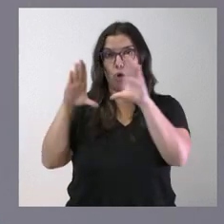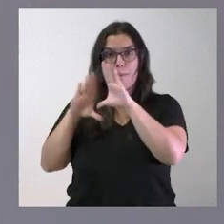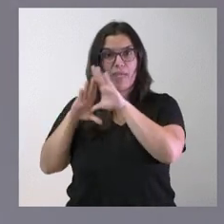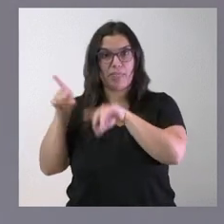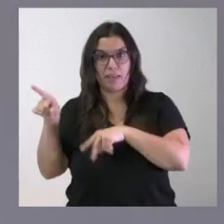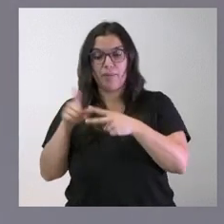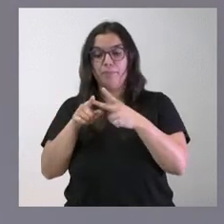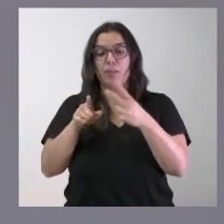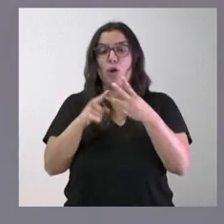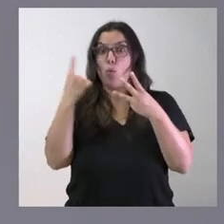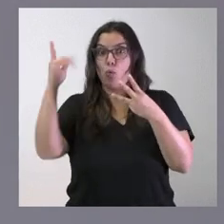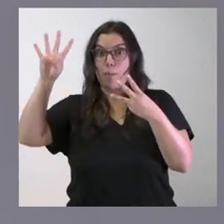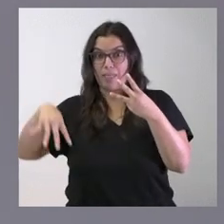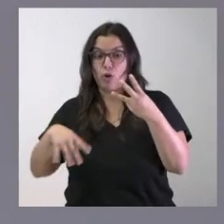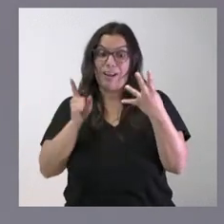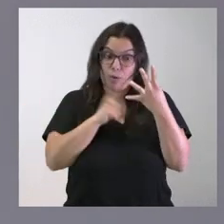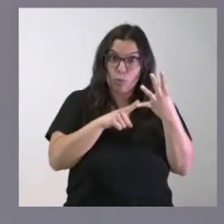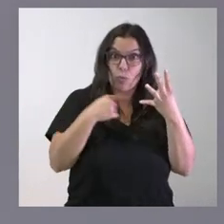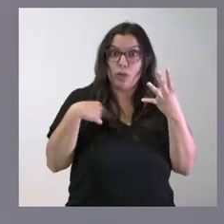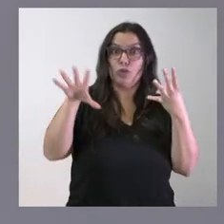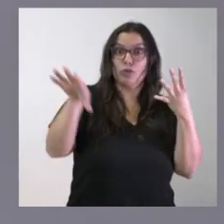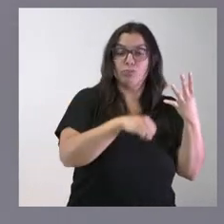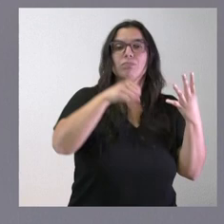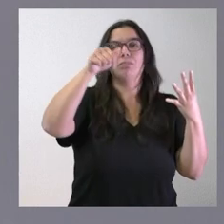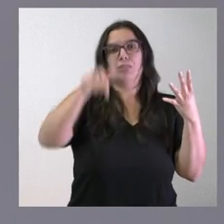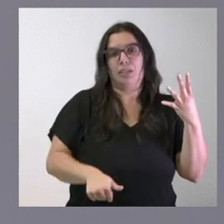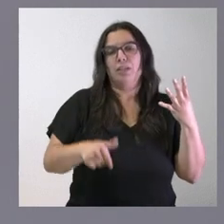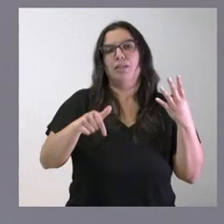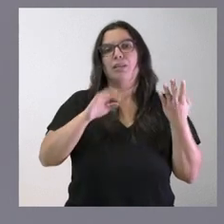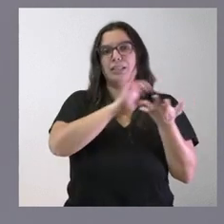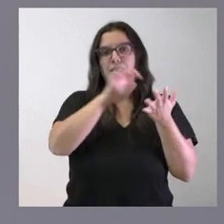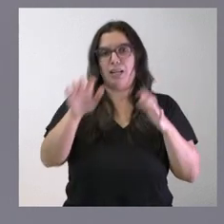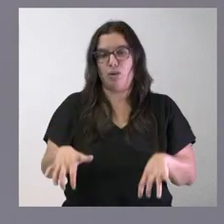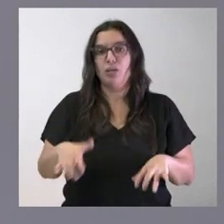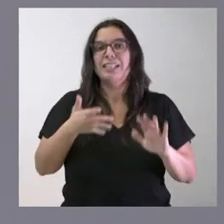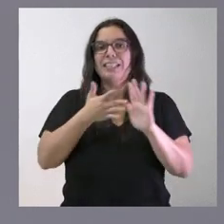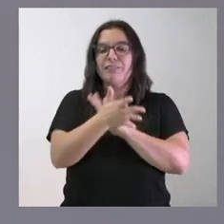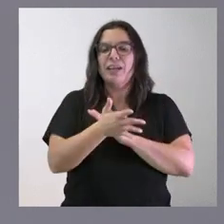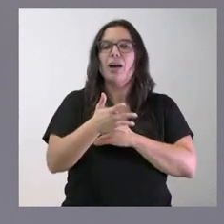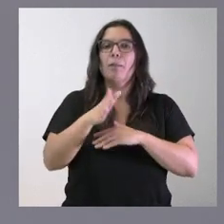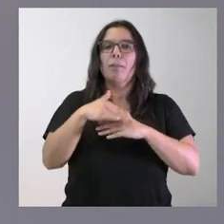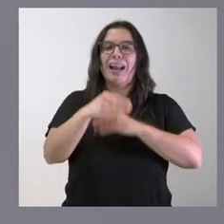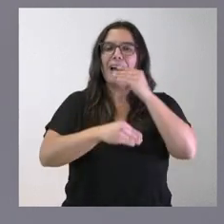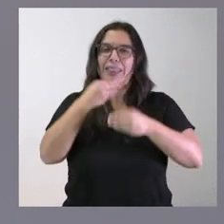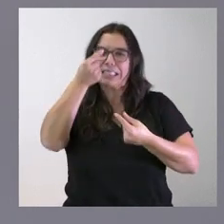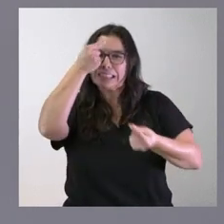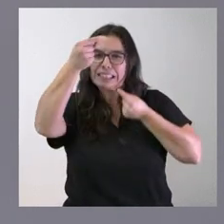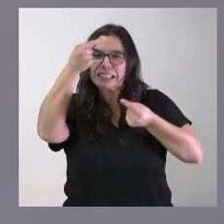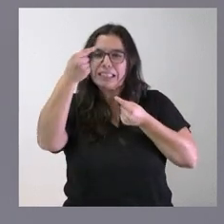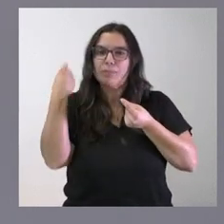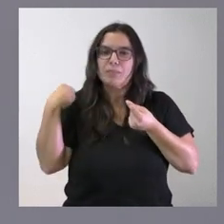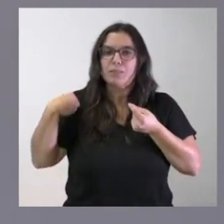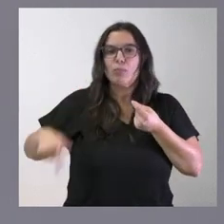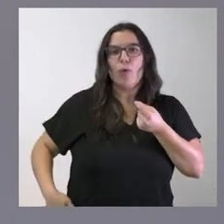uno en Barcelona y el cuarto que se pone es en la Comunidad Autónoma de Castilla y León. Hablamos de la realización con precisión de prótesis de